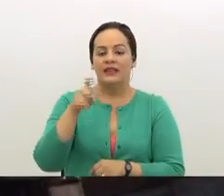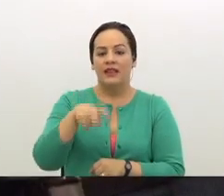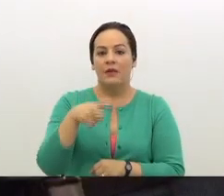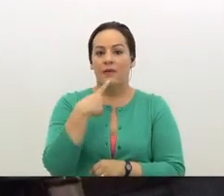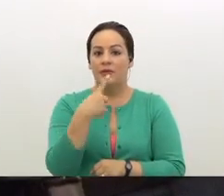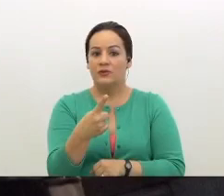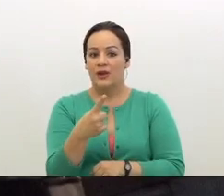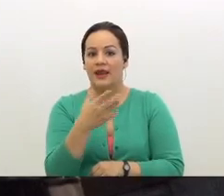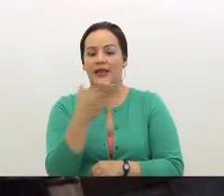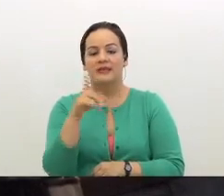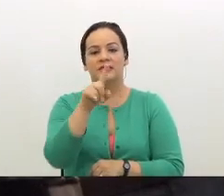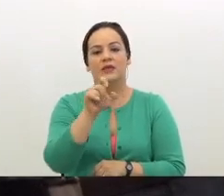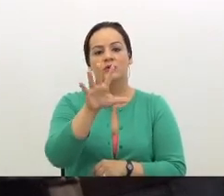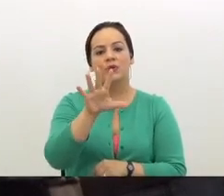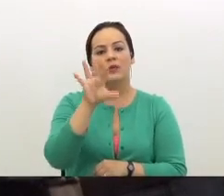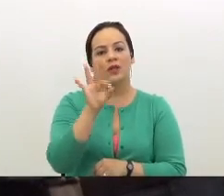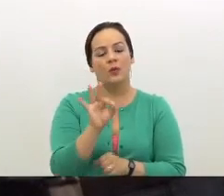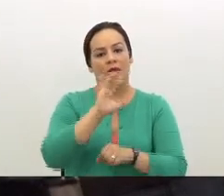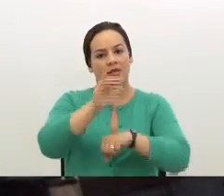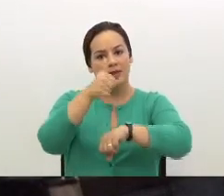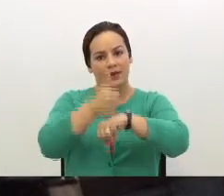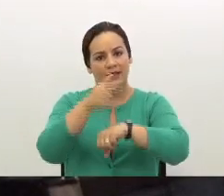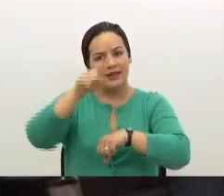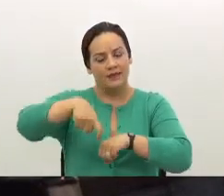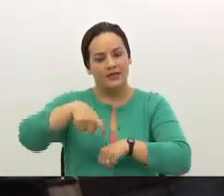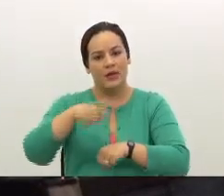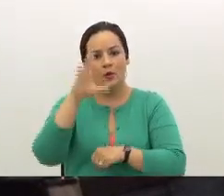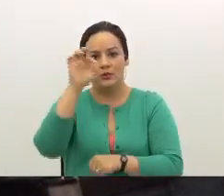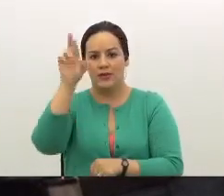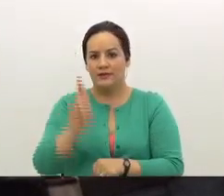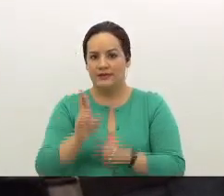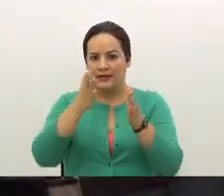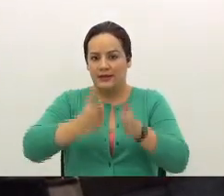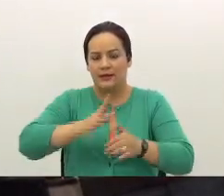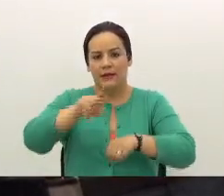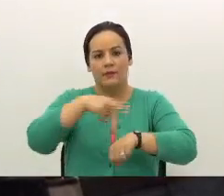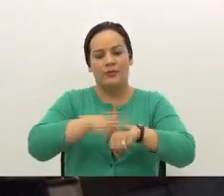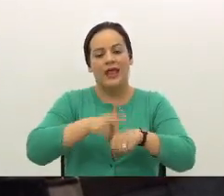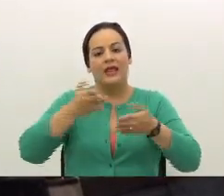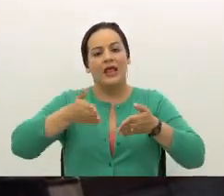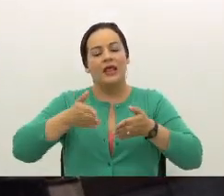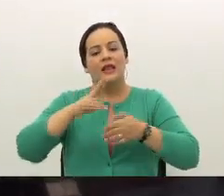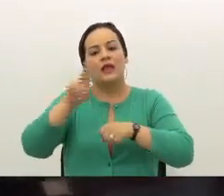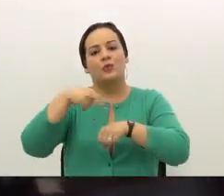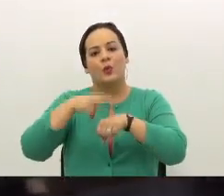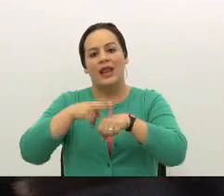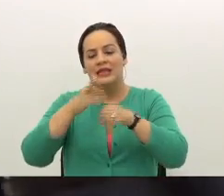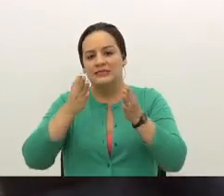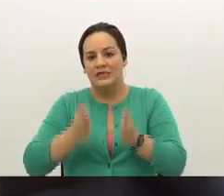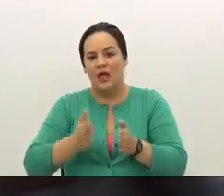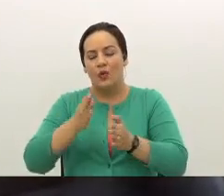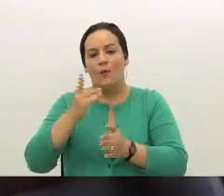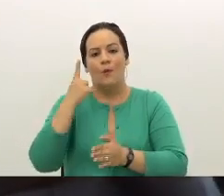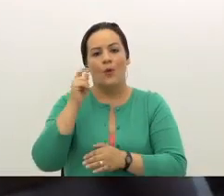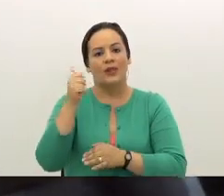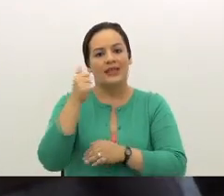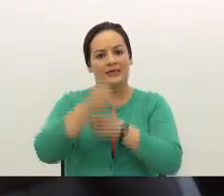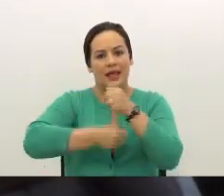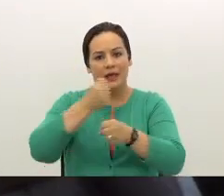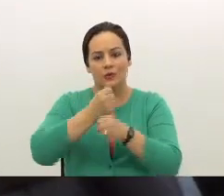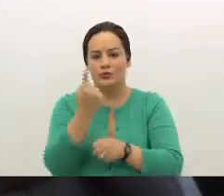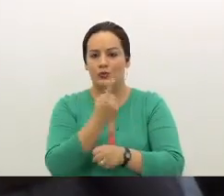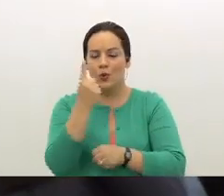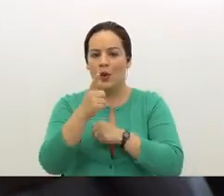el 159 es el que establece que debe ser costarricense por nacimiento, naturalizado con 10 años, que solo el magistrado